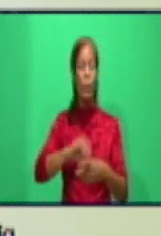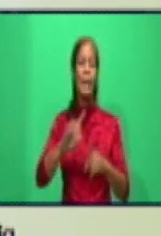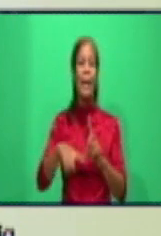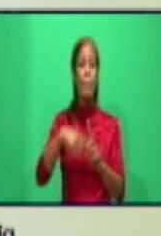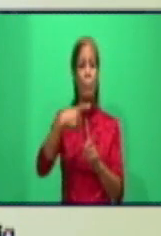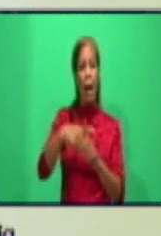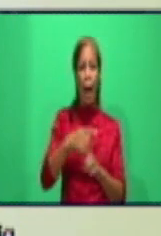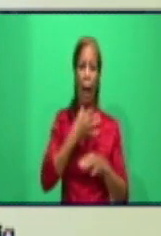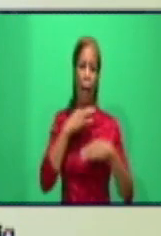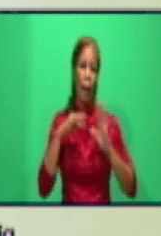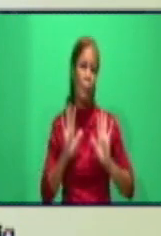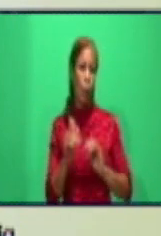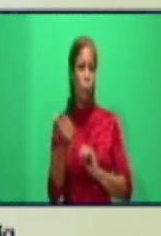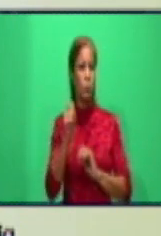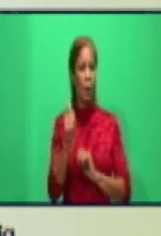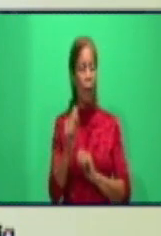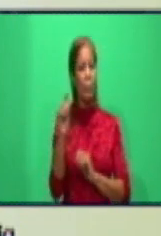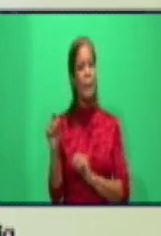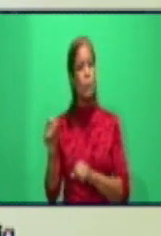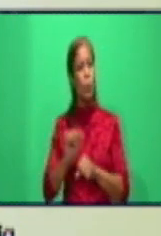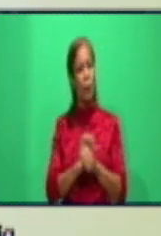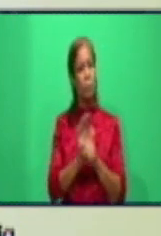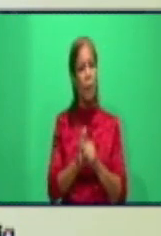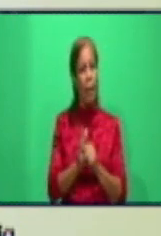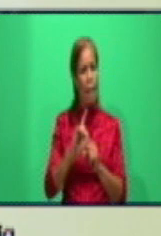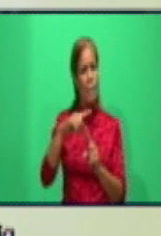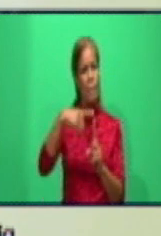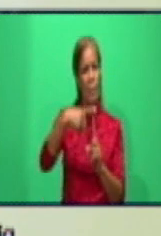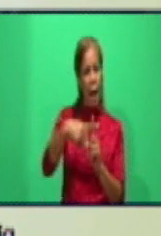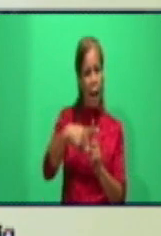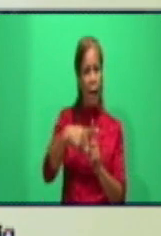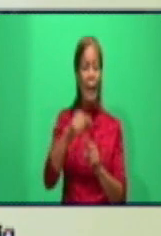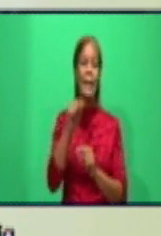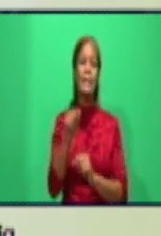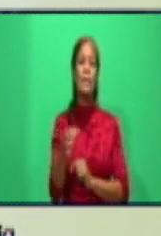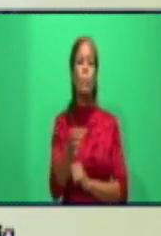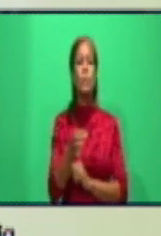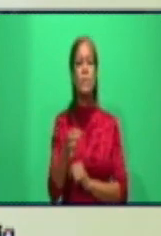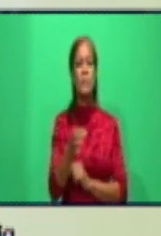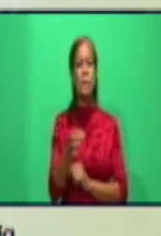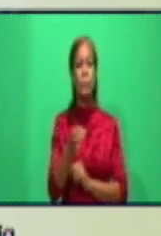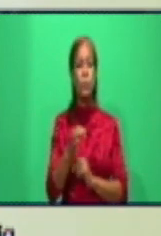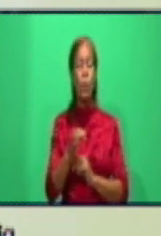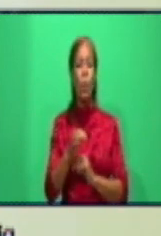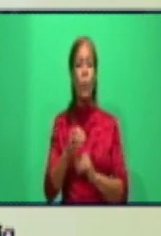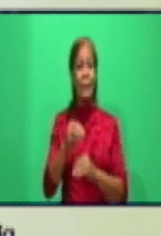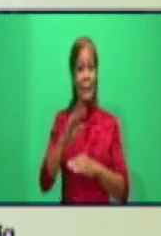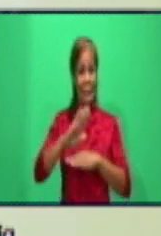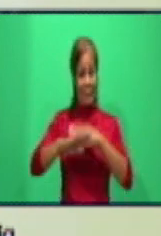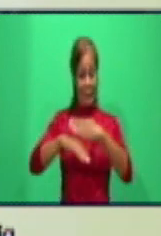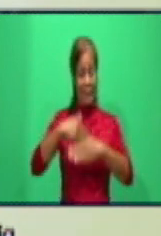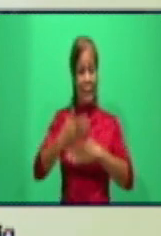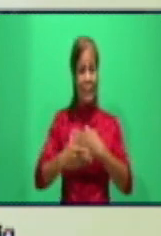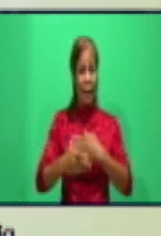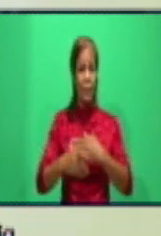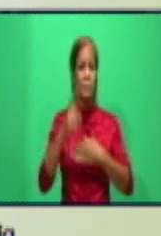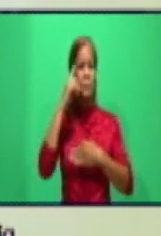casos sospechosos menos, 10 casos positivos más, un municipio. Detrás de todo eso se esconde un grupo de relaciones